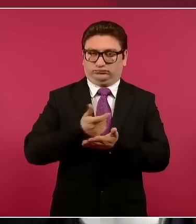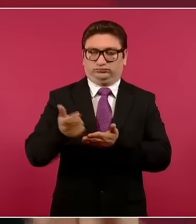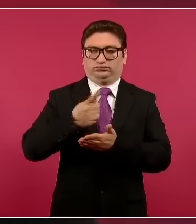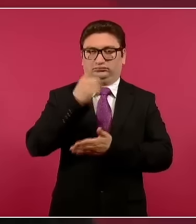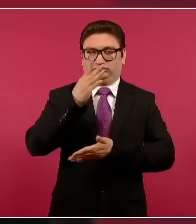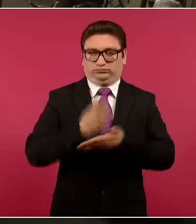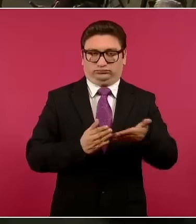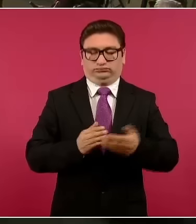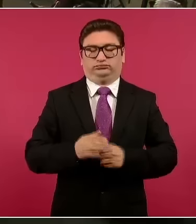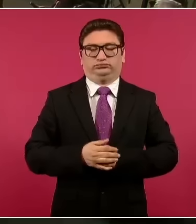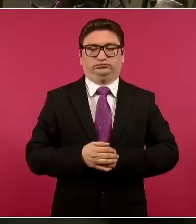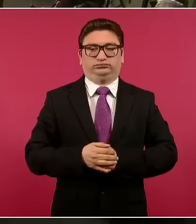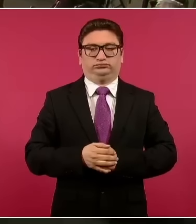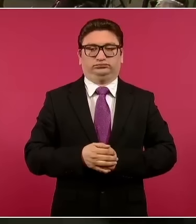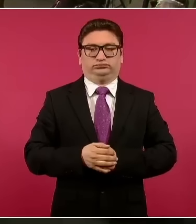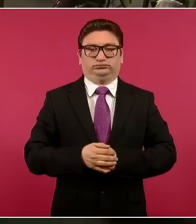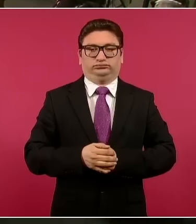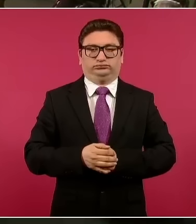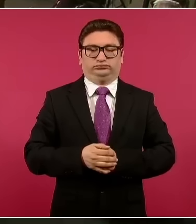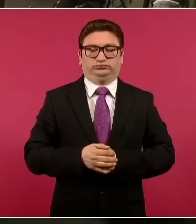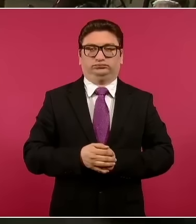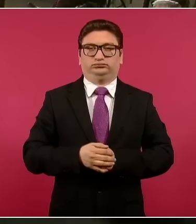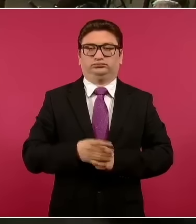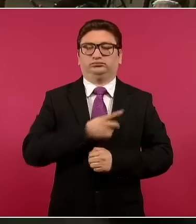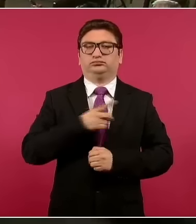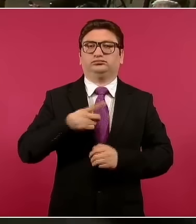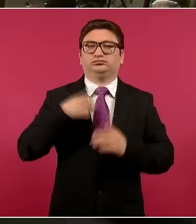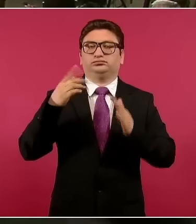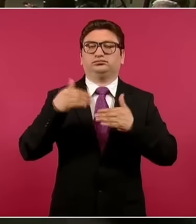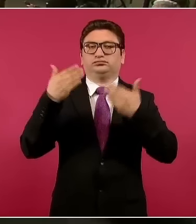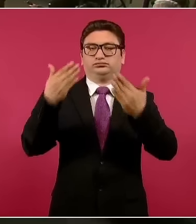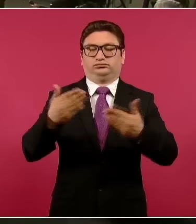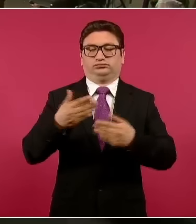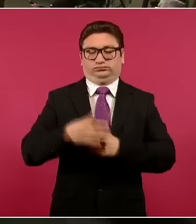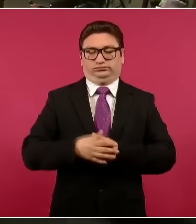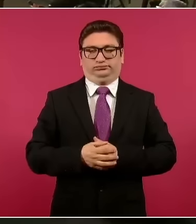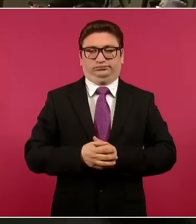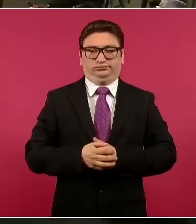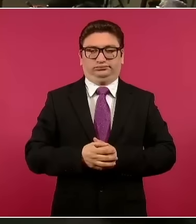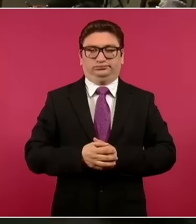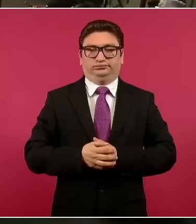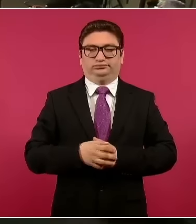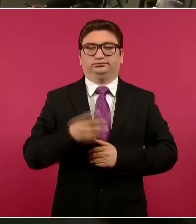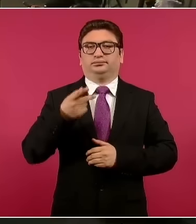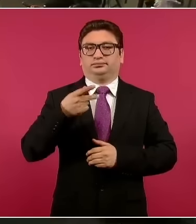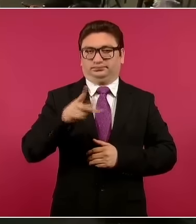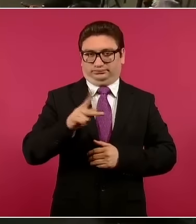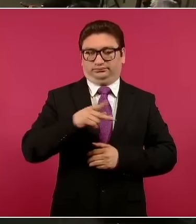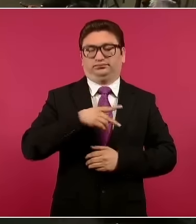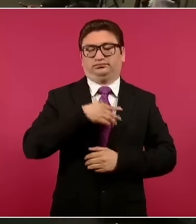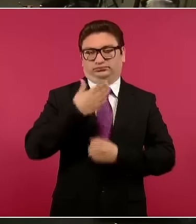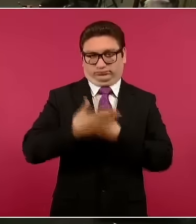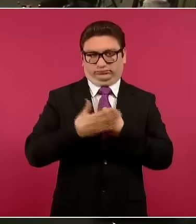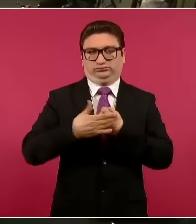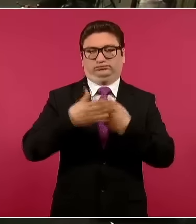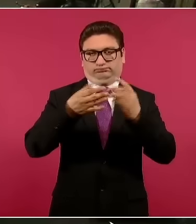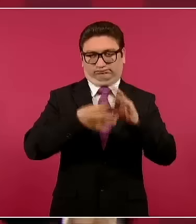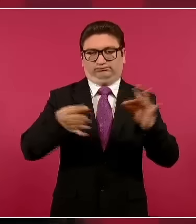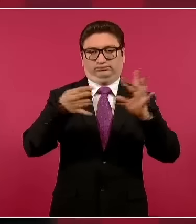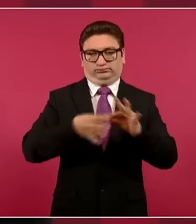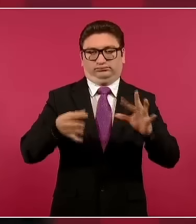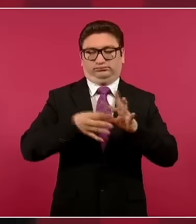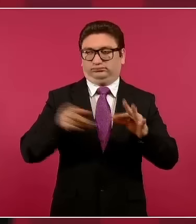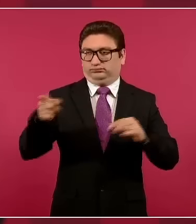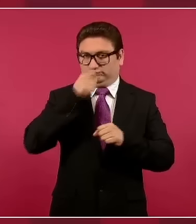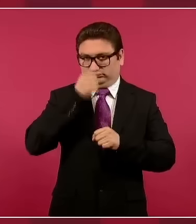la externa, pero se los vamos a explicar. O sea, le voy a